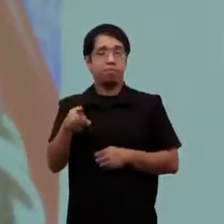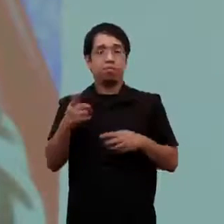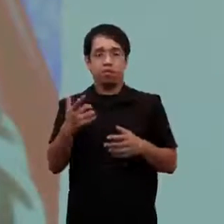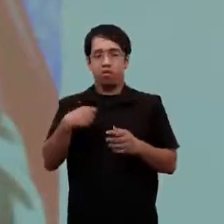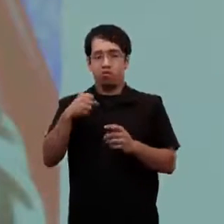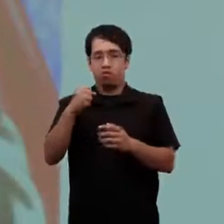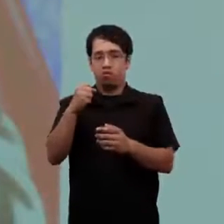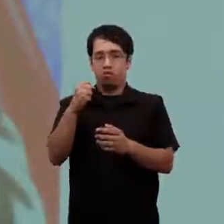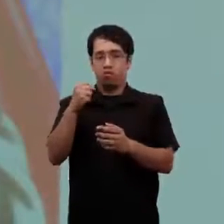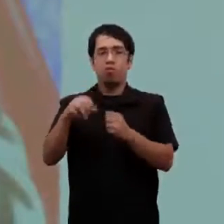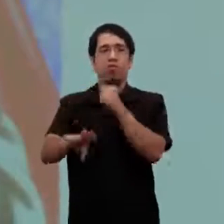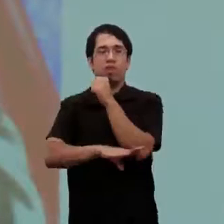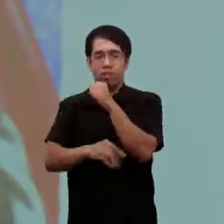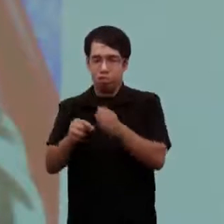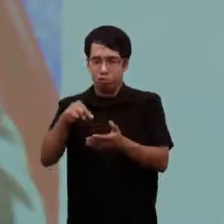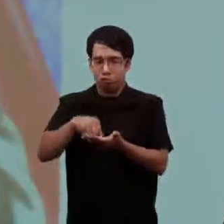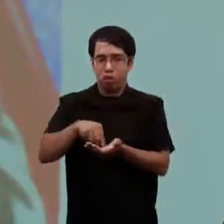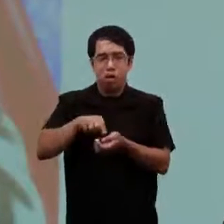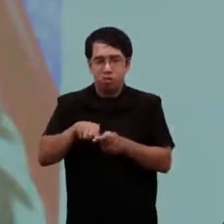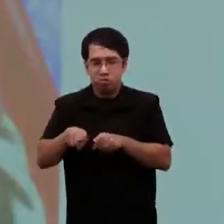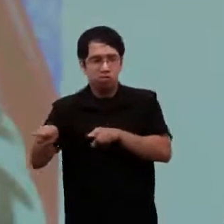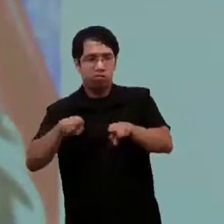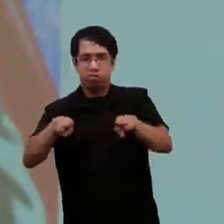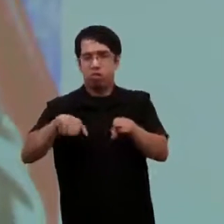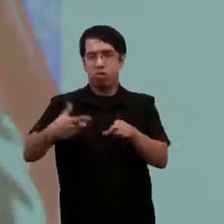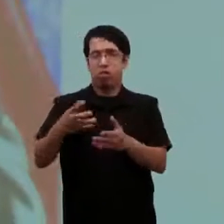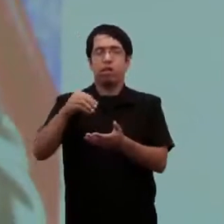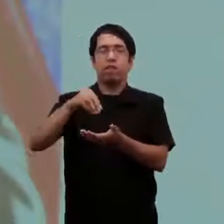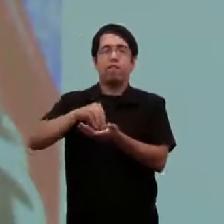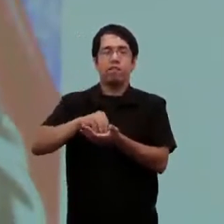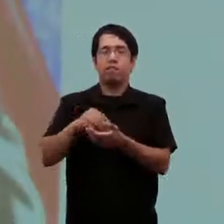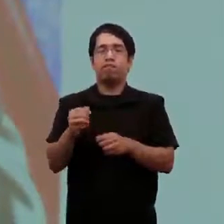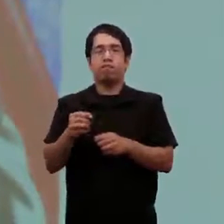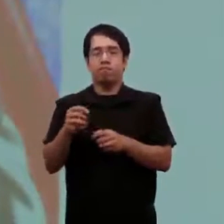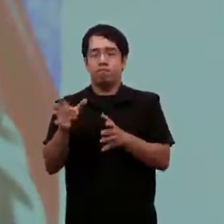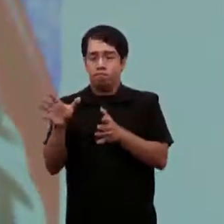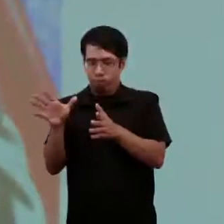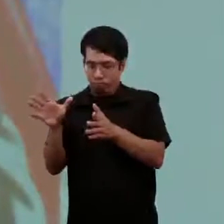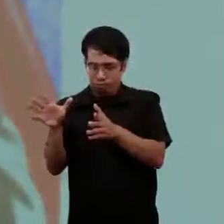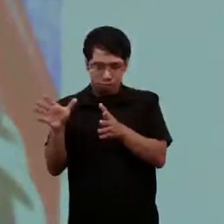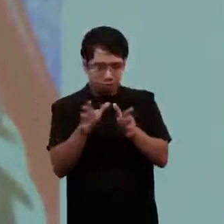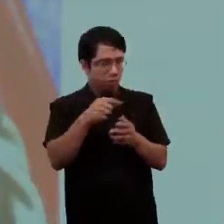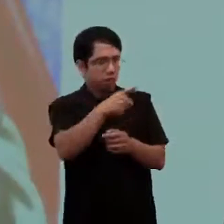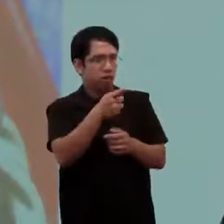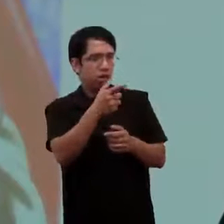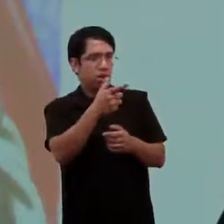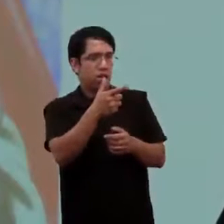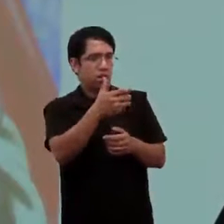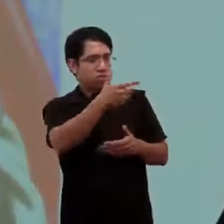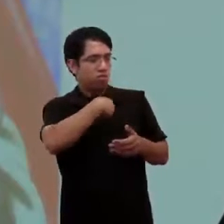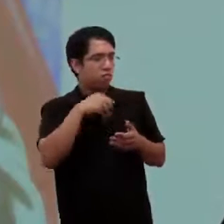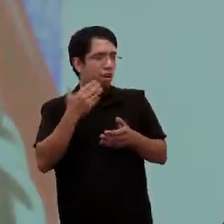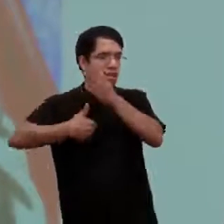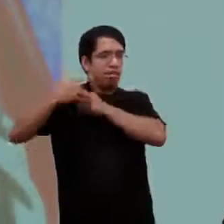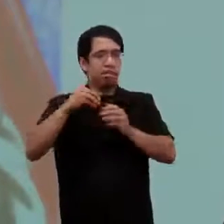como eje las recomendaciones que tuvimos como Estado hacia los informes que presentamos de las